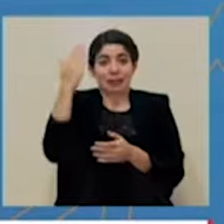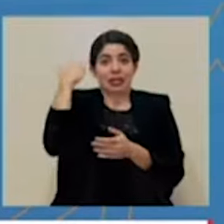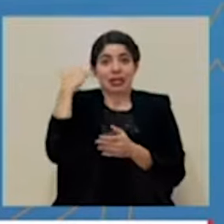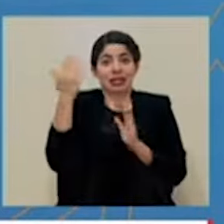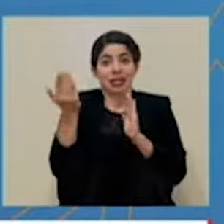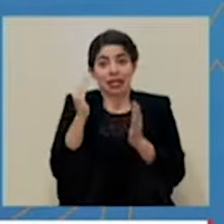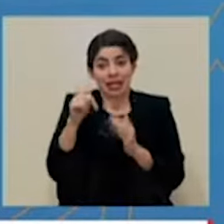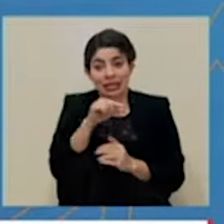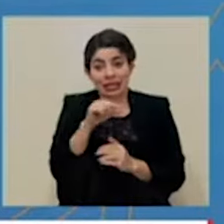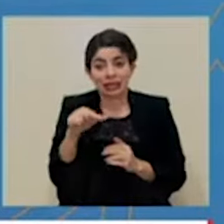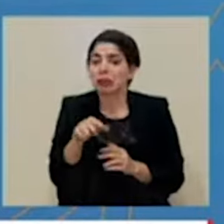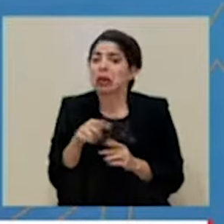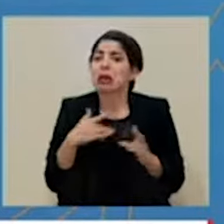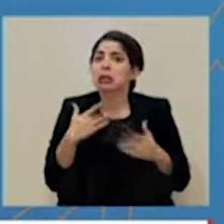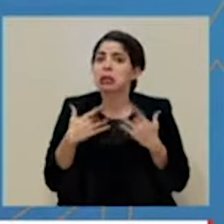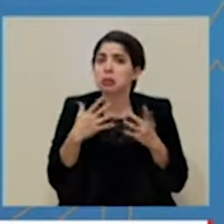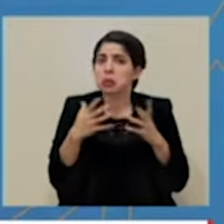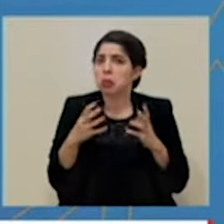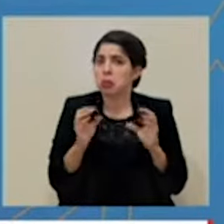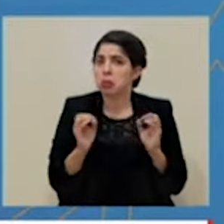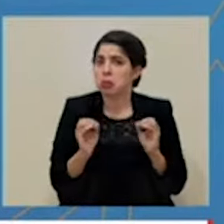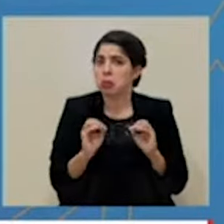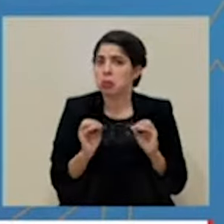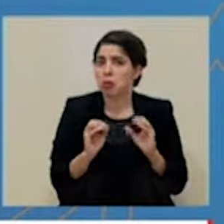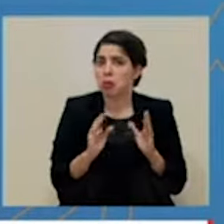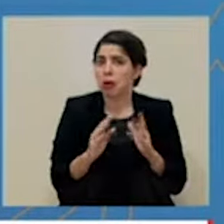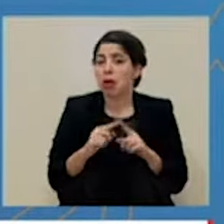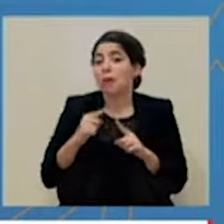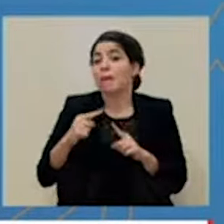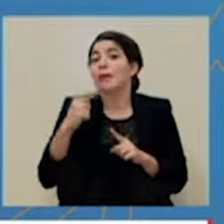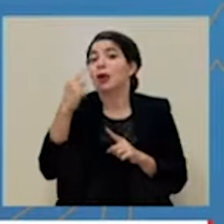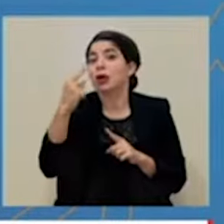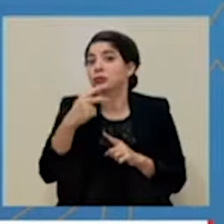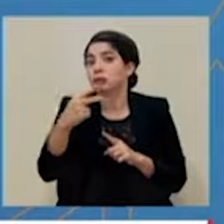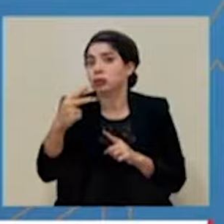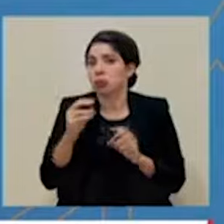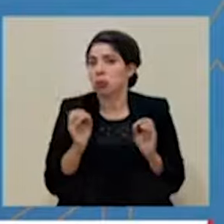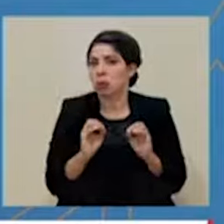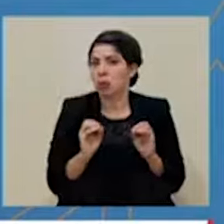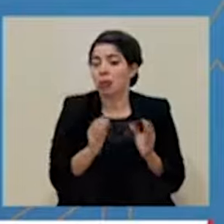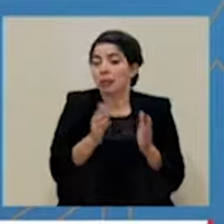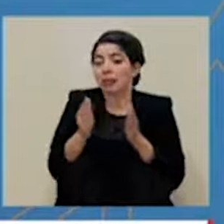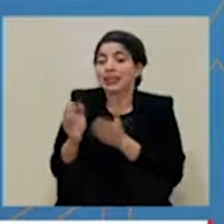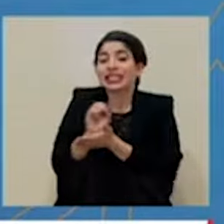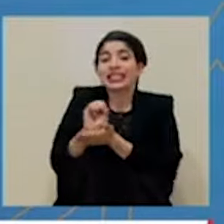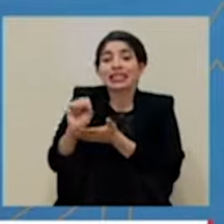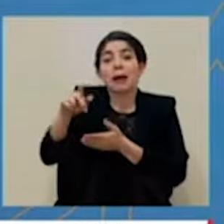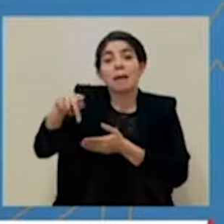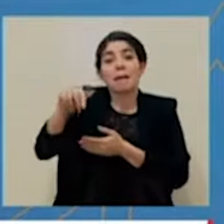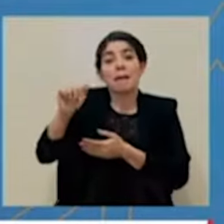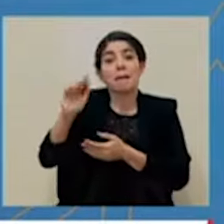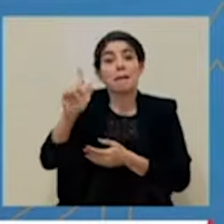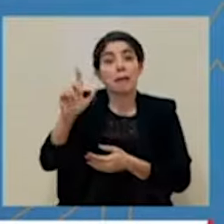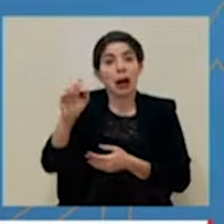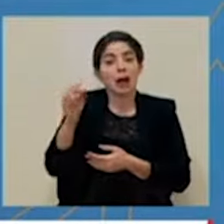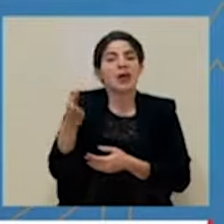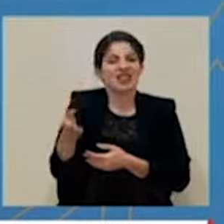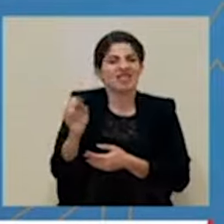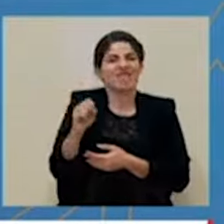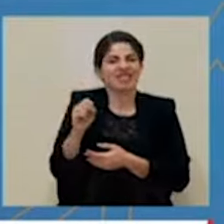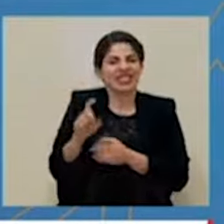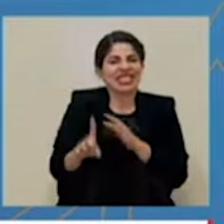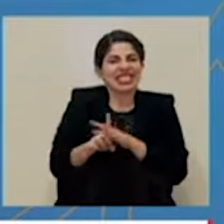con esta, no la tiene y en las siguientes dos semanas tampoco. El Cantón de San Pablo sí presenta alerta